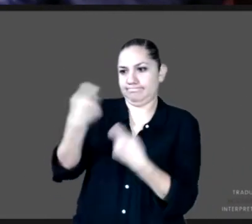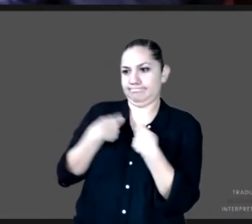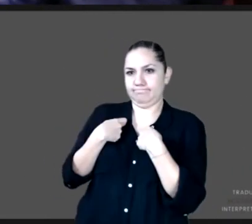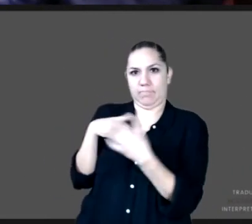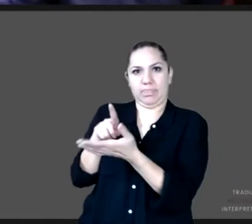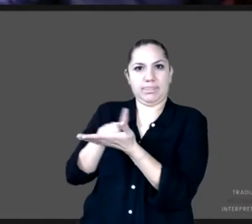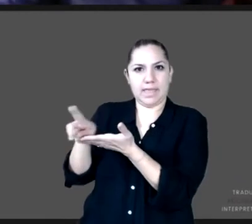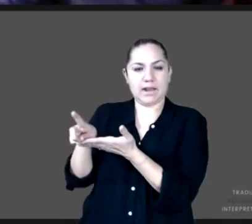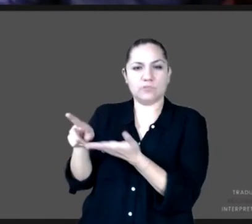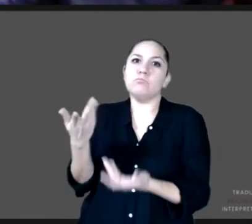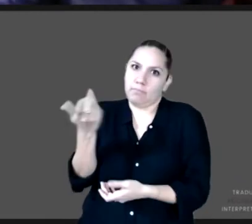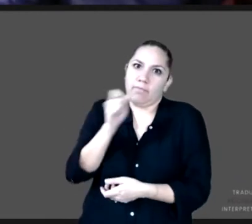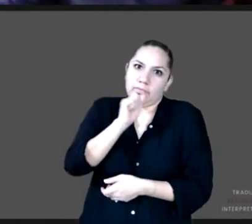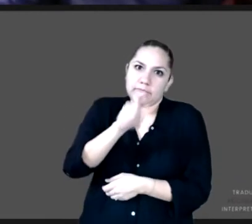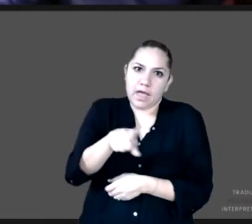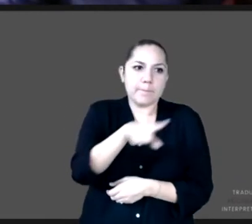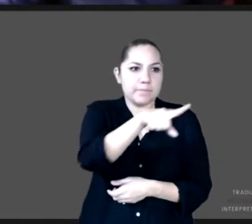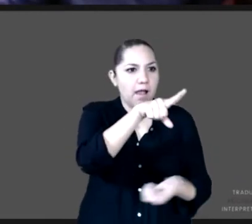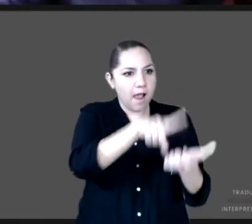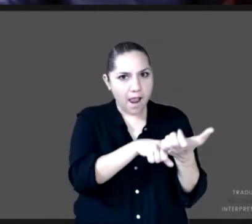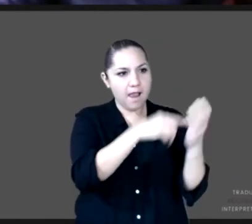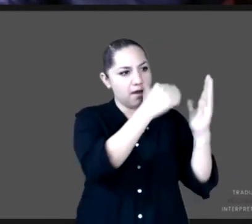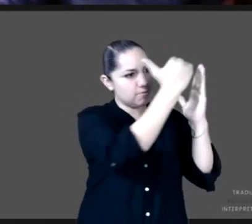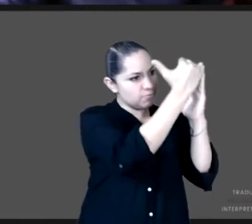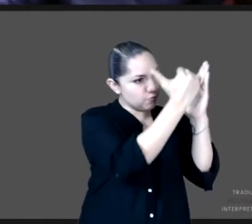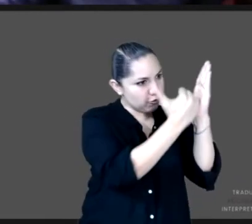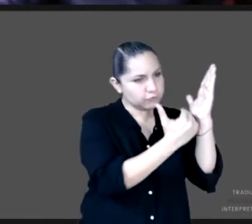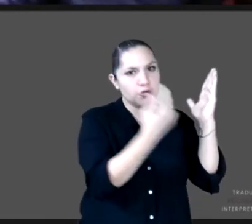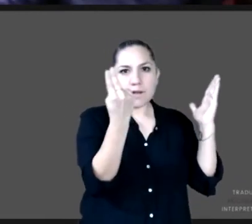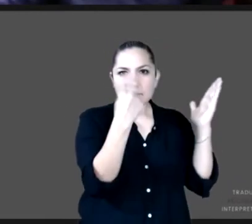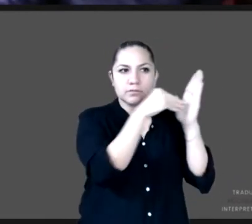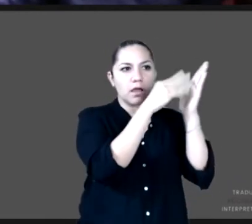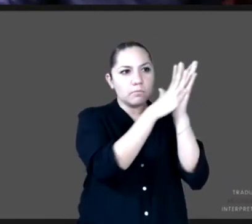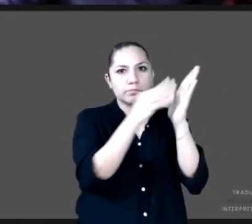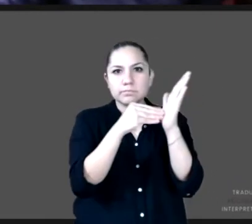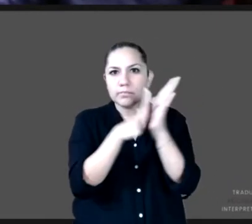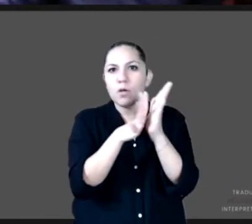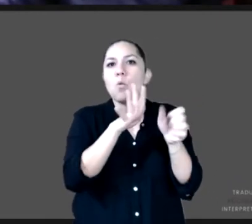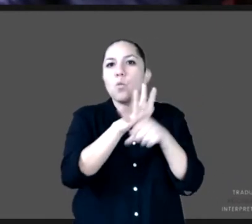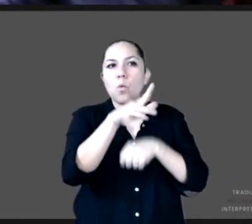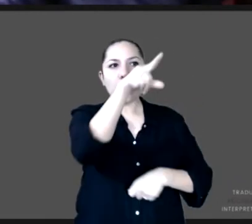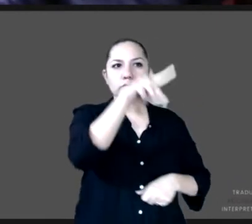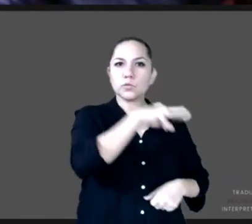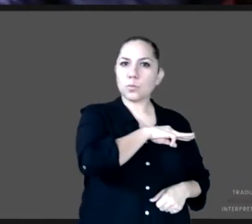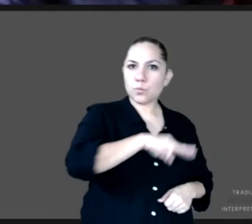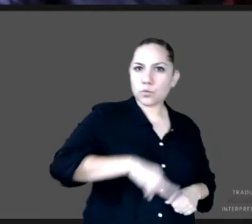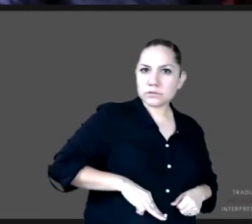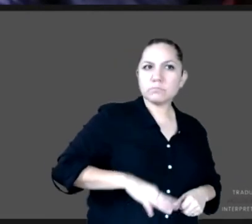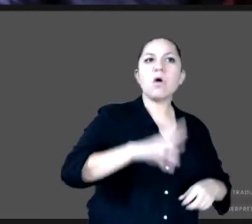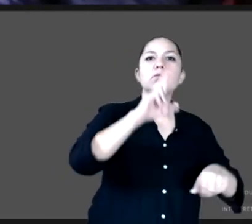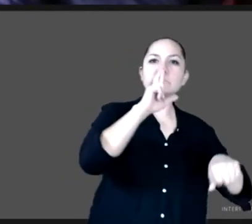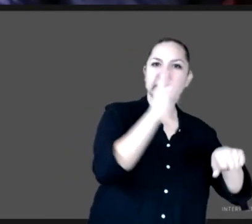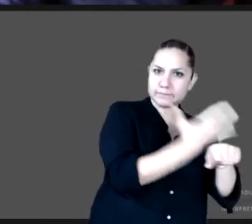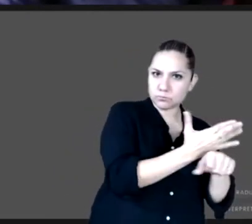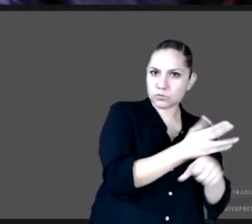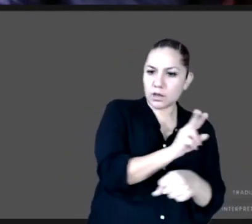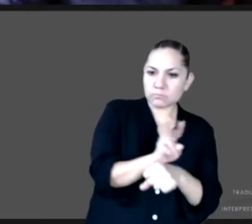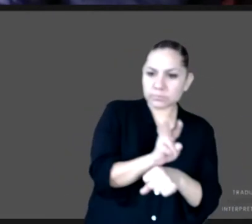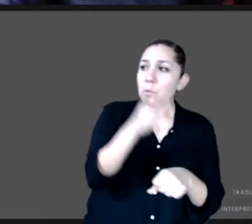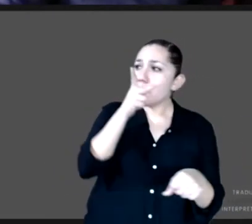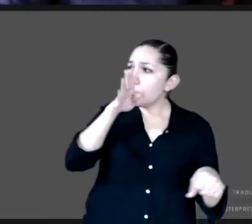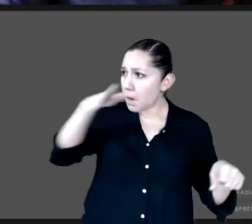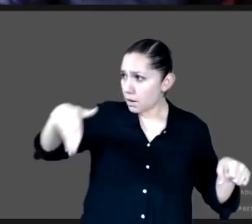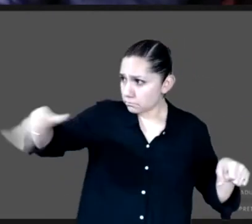municipal para poder arropar a los niños, niñas y adolescentes mientras los padres trabajan. Y